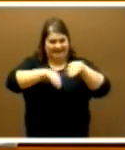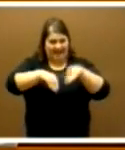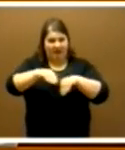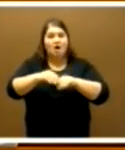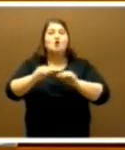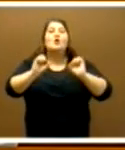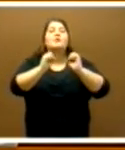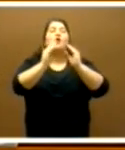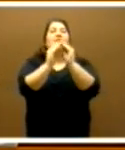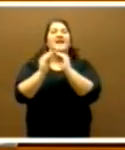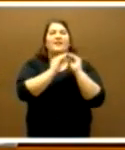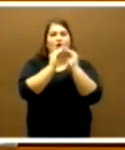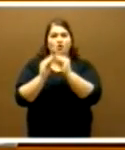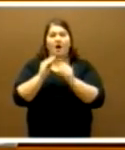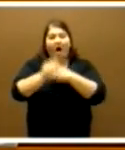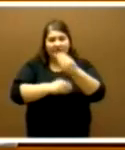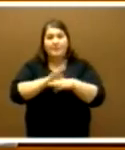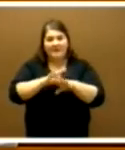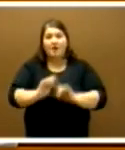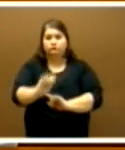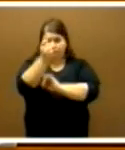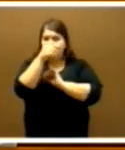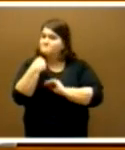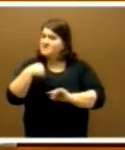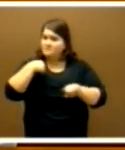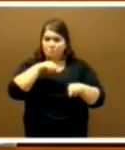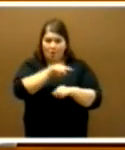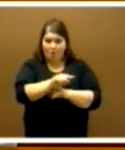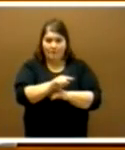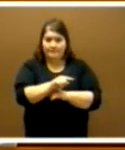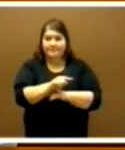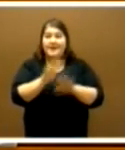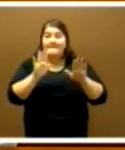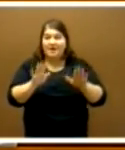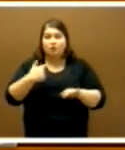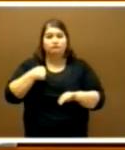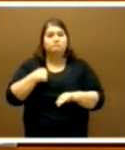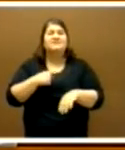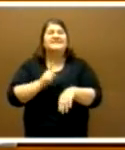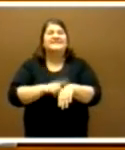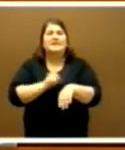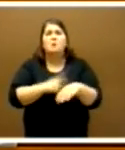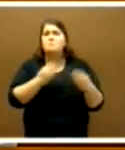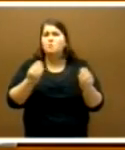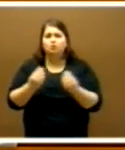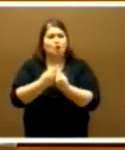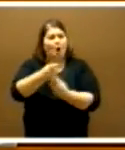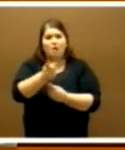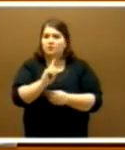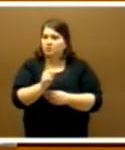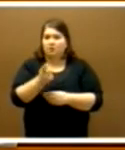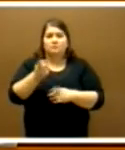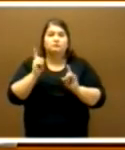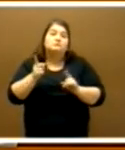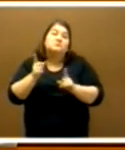conseguir lograr esto. Y, desde luego, yo no he tenido tanto tiempo como usted, que han tenido media hora, yo he tenido solo diez minutos